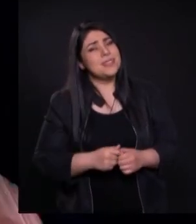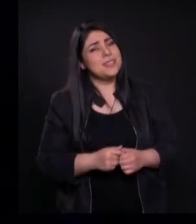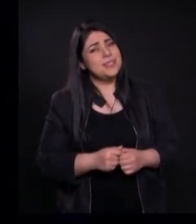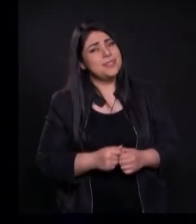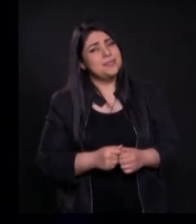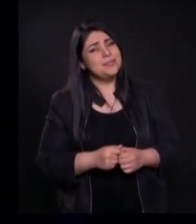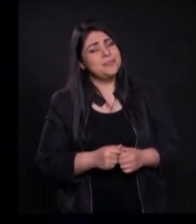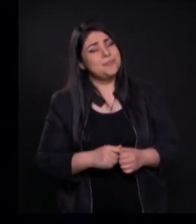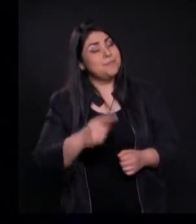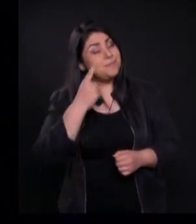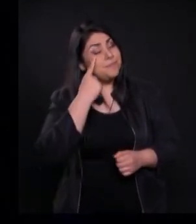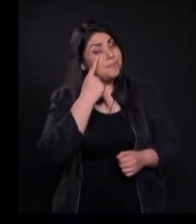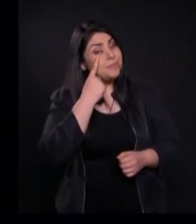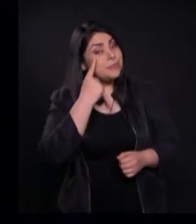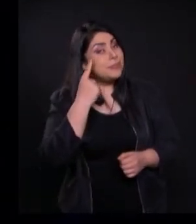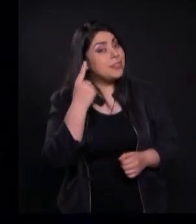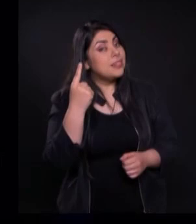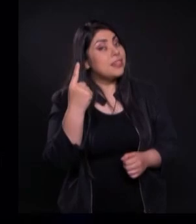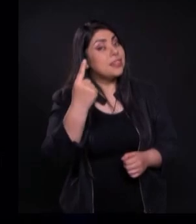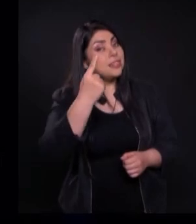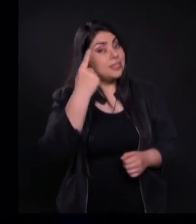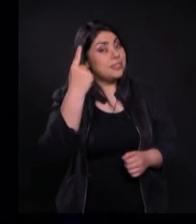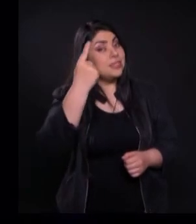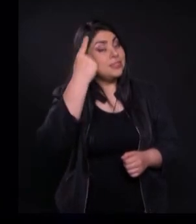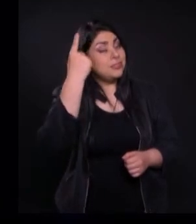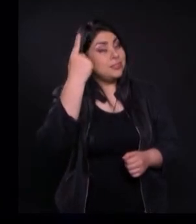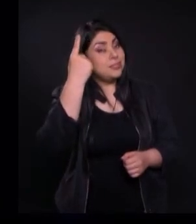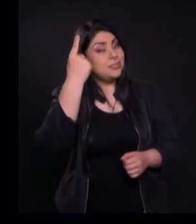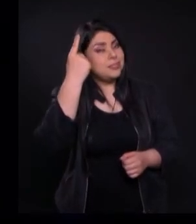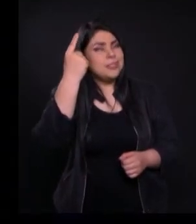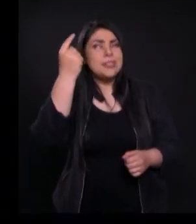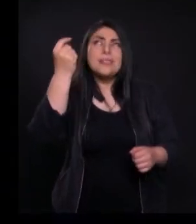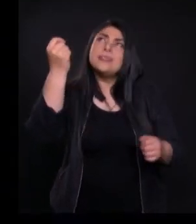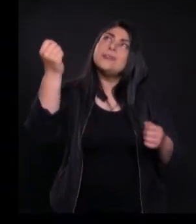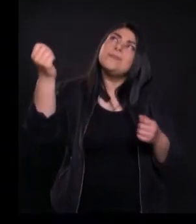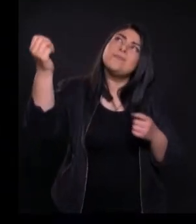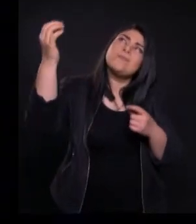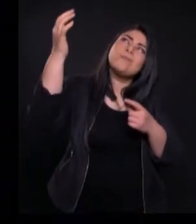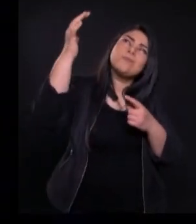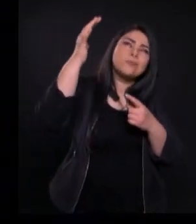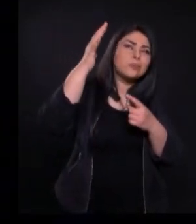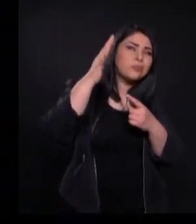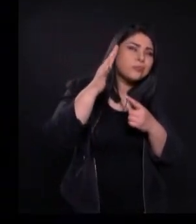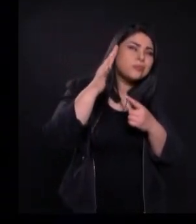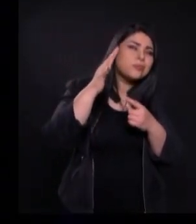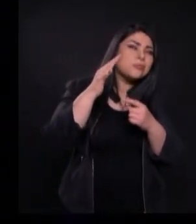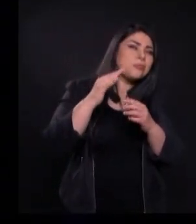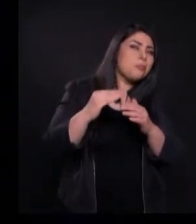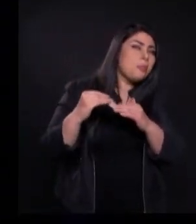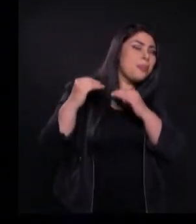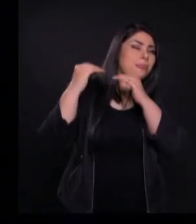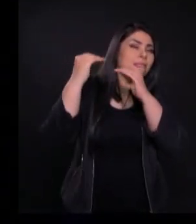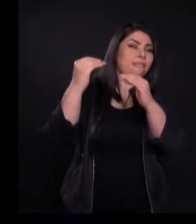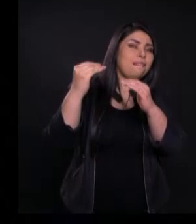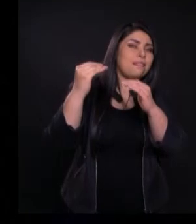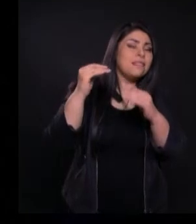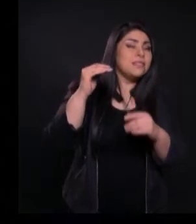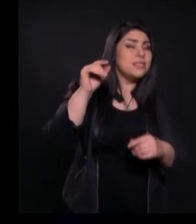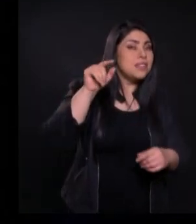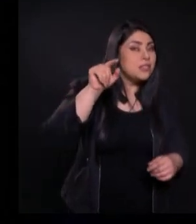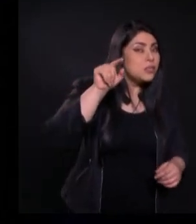La clave De la bendición Más grande Que Dios Tiene para ti Está en que Tú estés Dispuesto